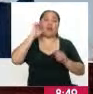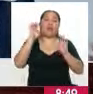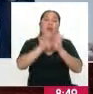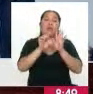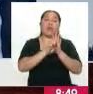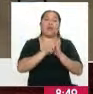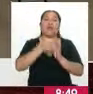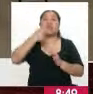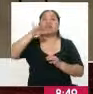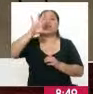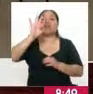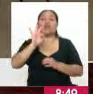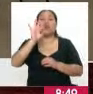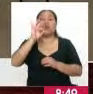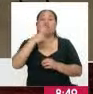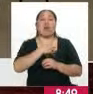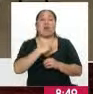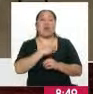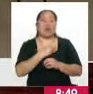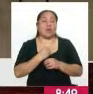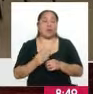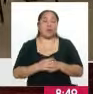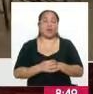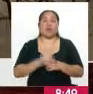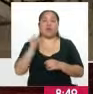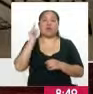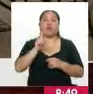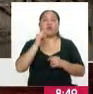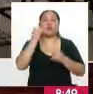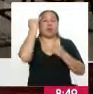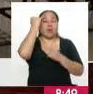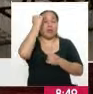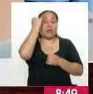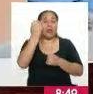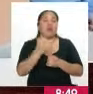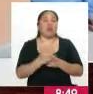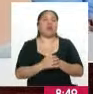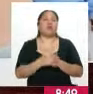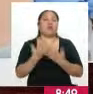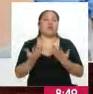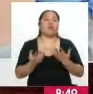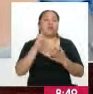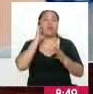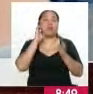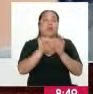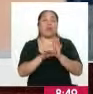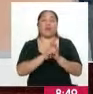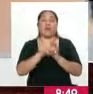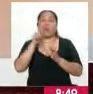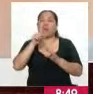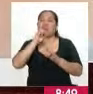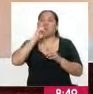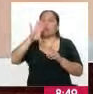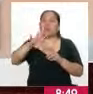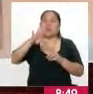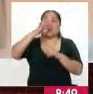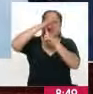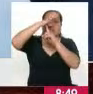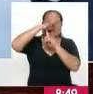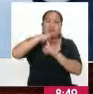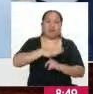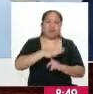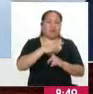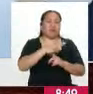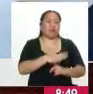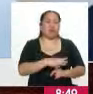regidor de 19 años, casi en un comentario como podríamos decir hasta descalificador de lo que pudiera